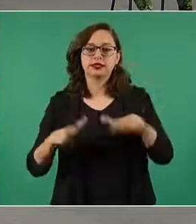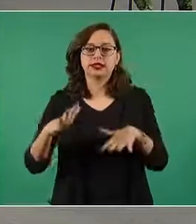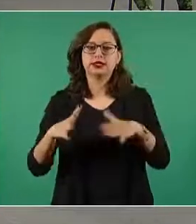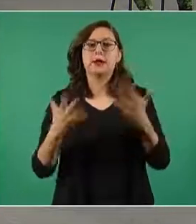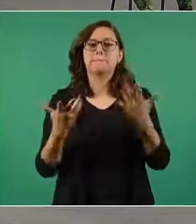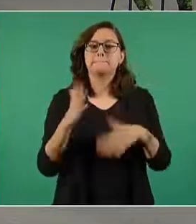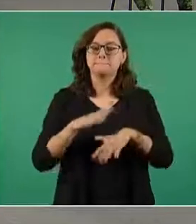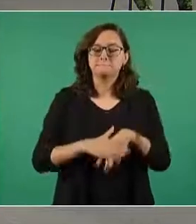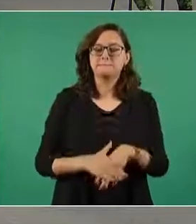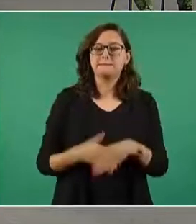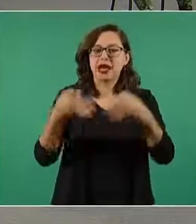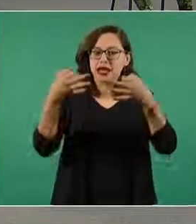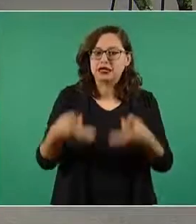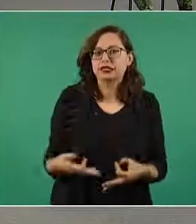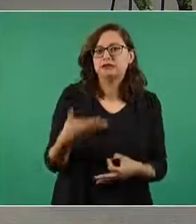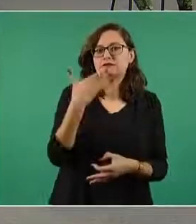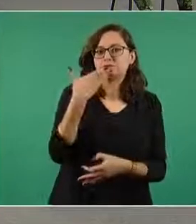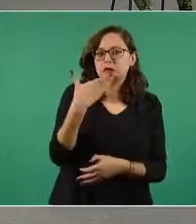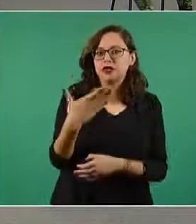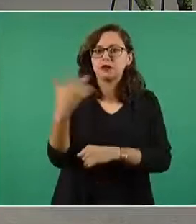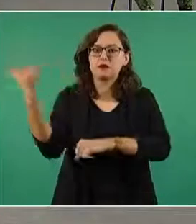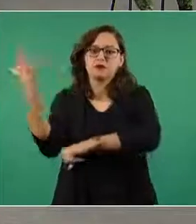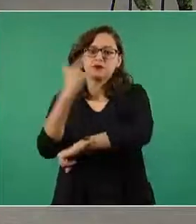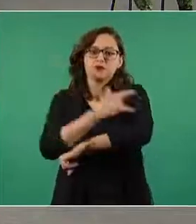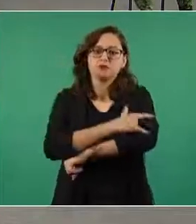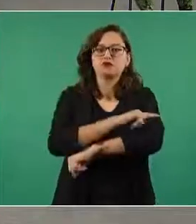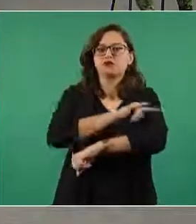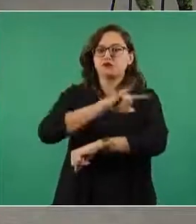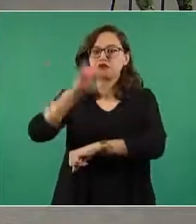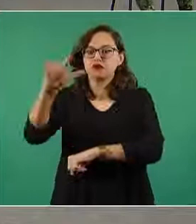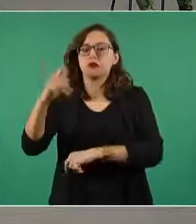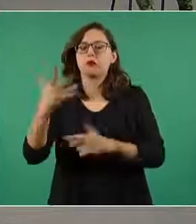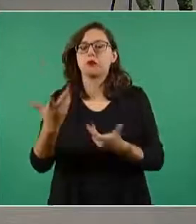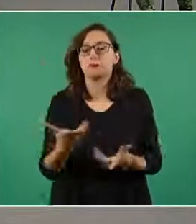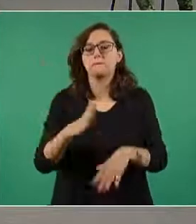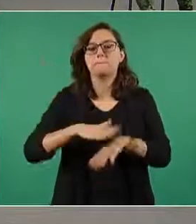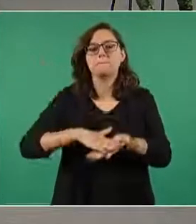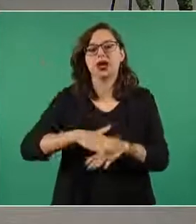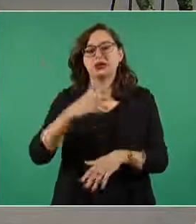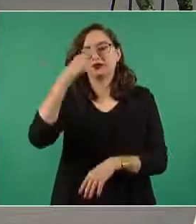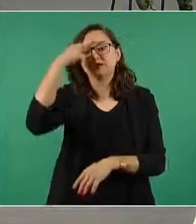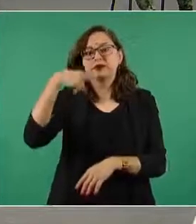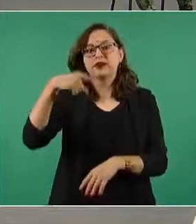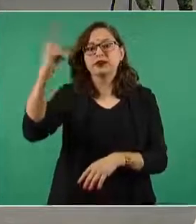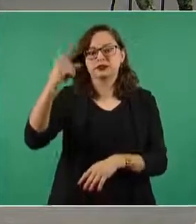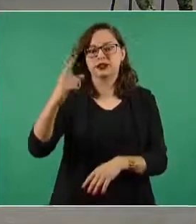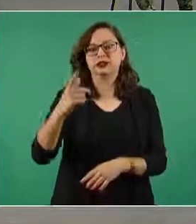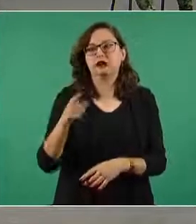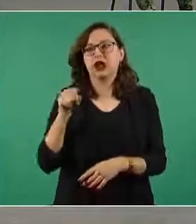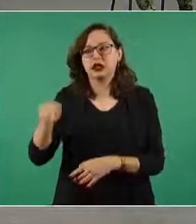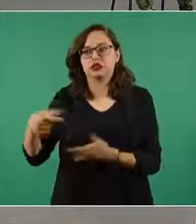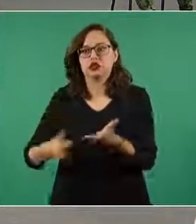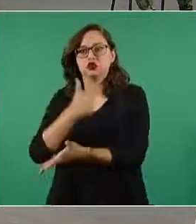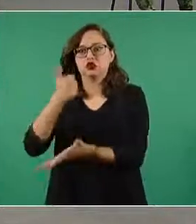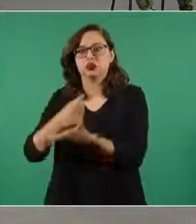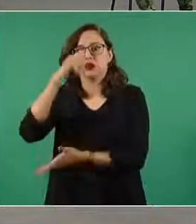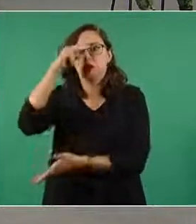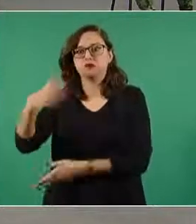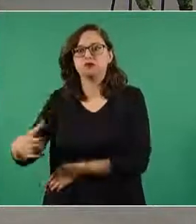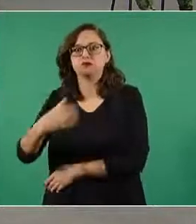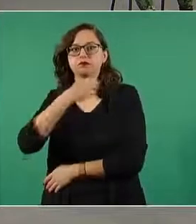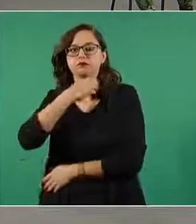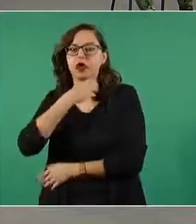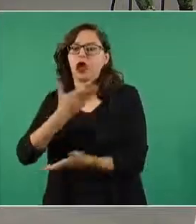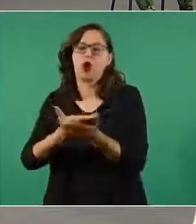más precisas y los terrensajes más exactos que en un aeropuerto saturado ahora tenemos tres autopistas tres autopistas para llegar al